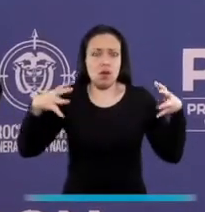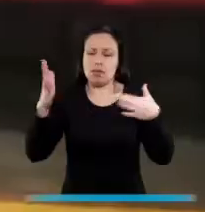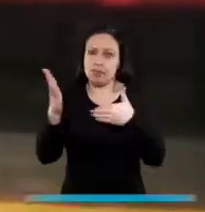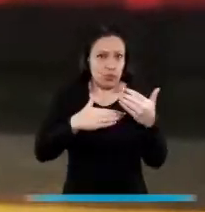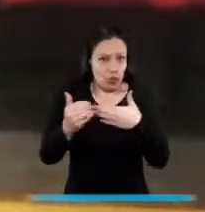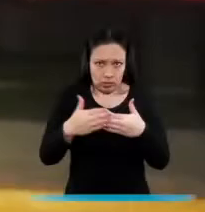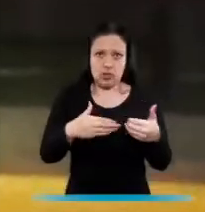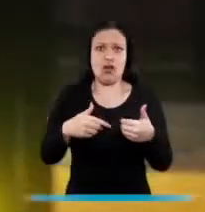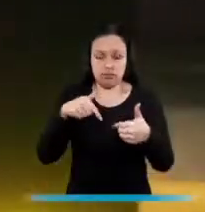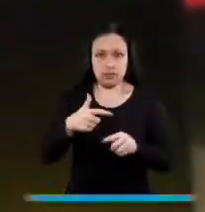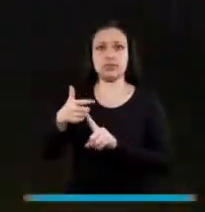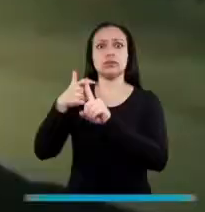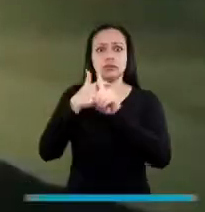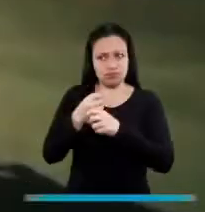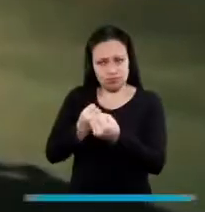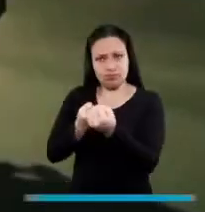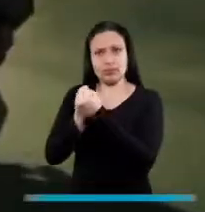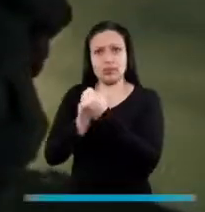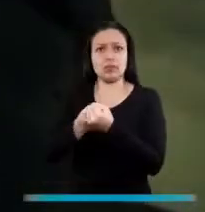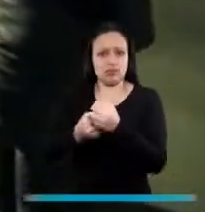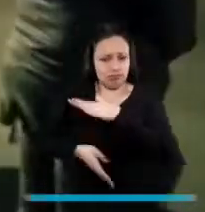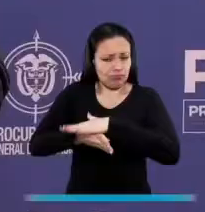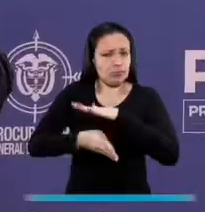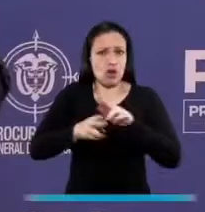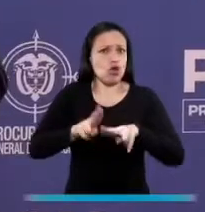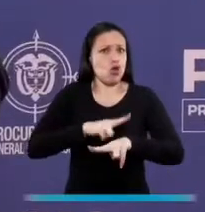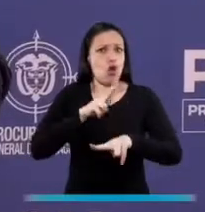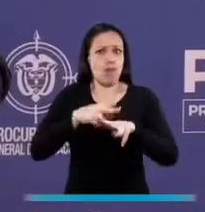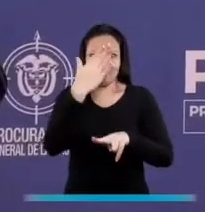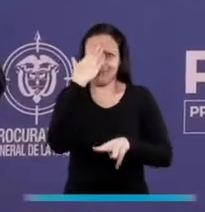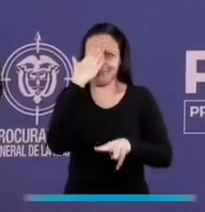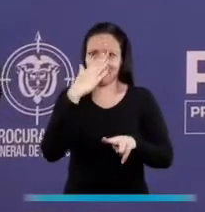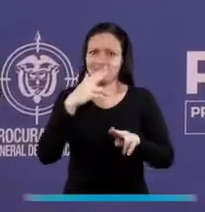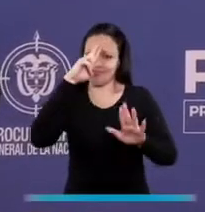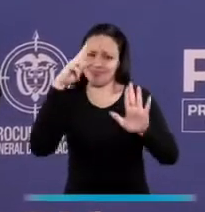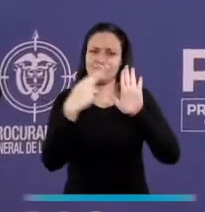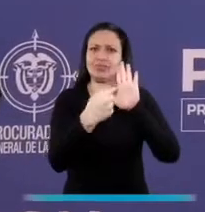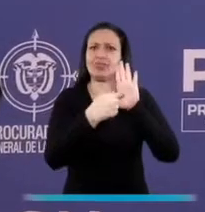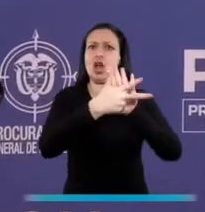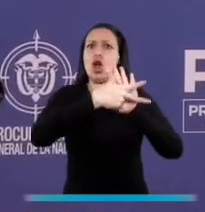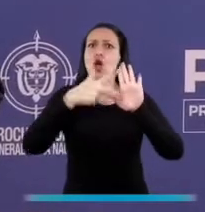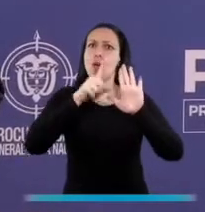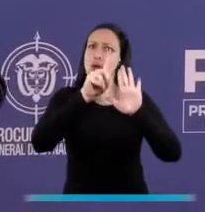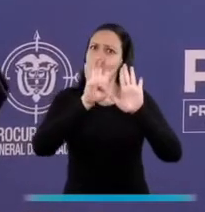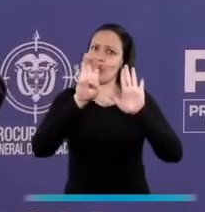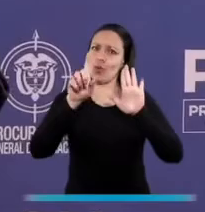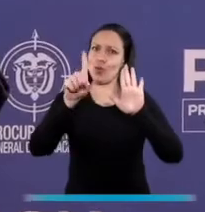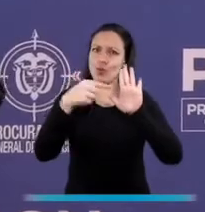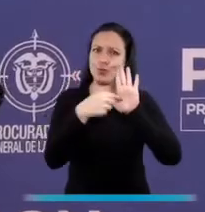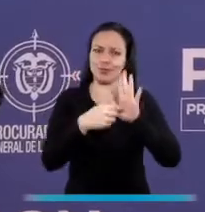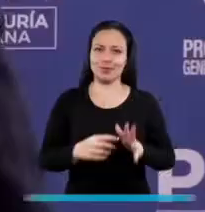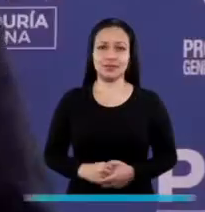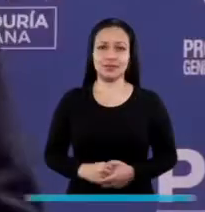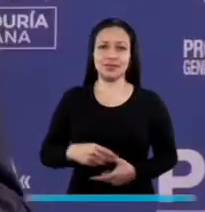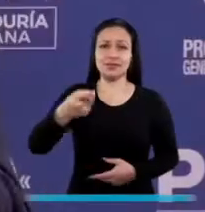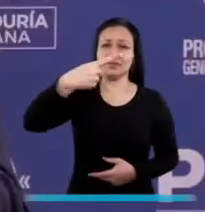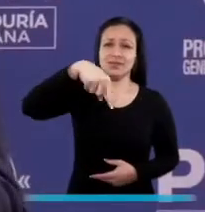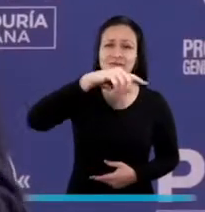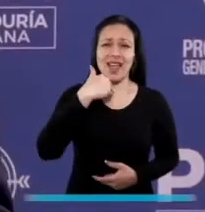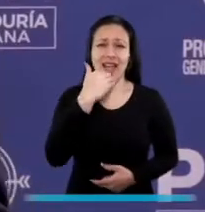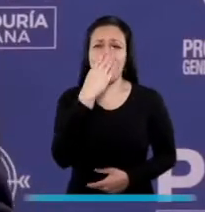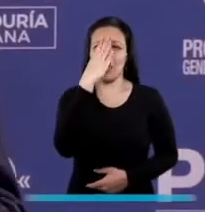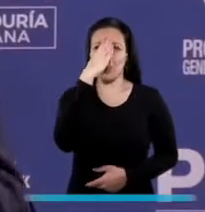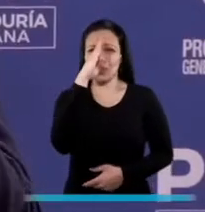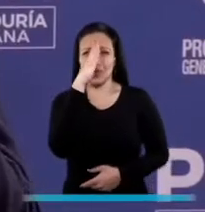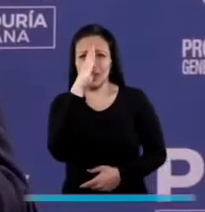de la crisis, de la agudización de la pandemia, hay que seguir respetando la Constitución del 91 en materia de derechos laborales. Cualquier